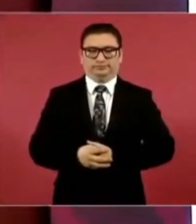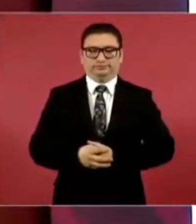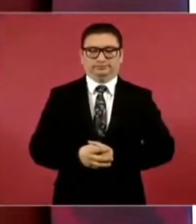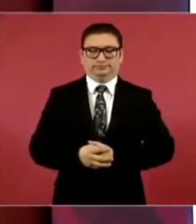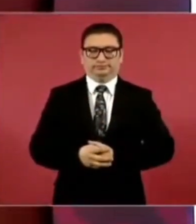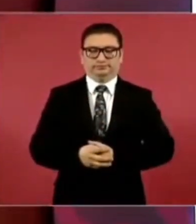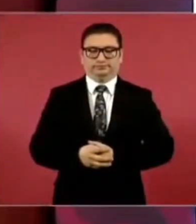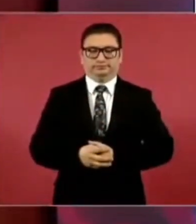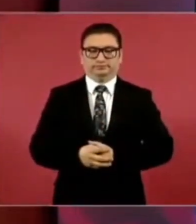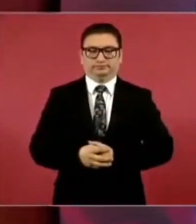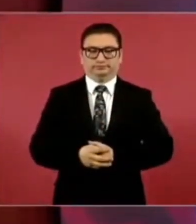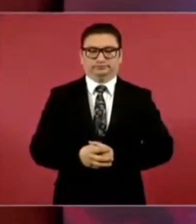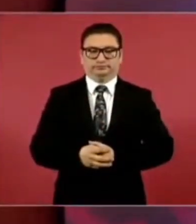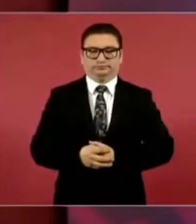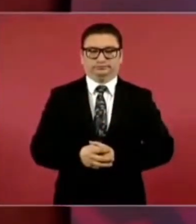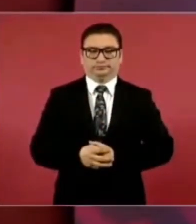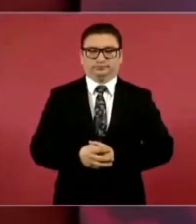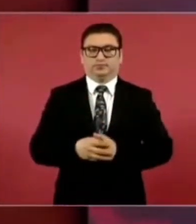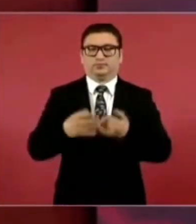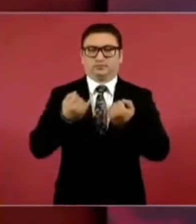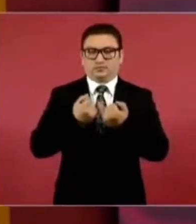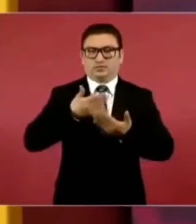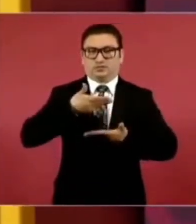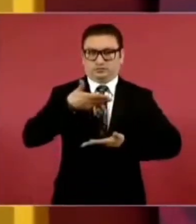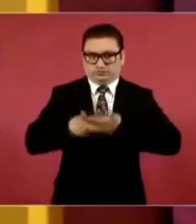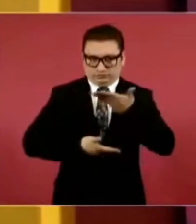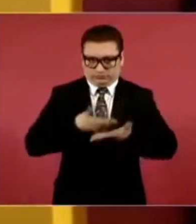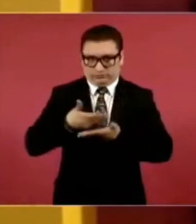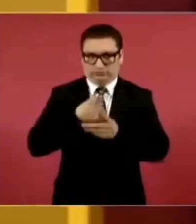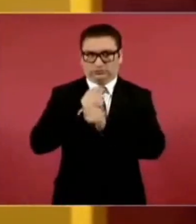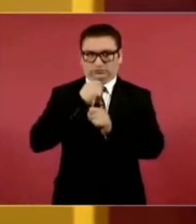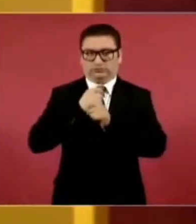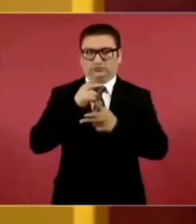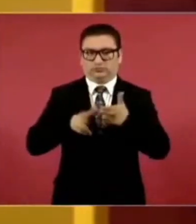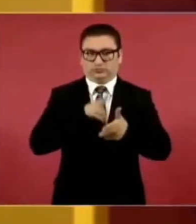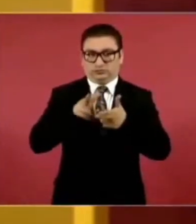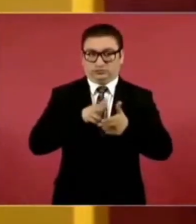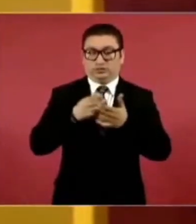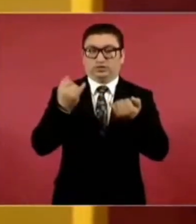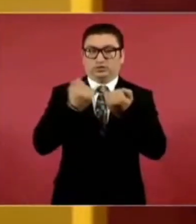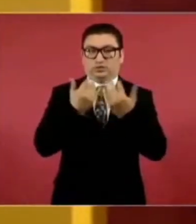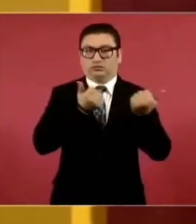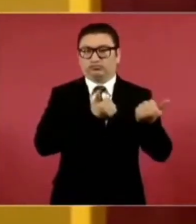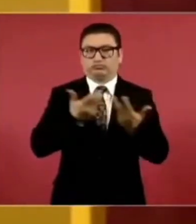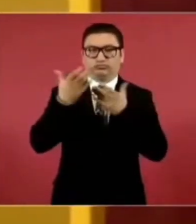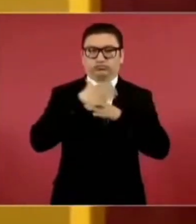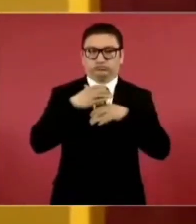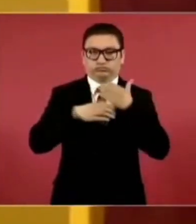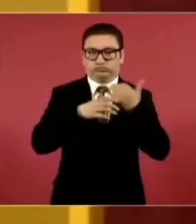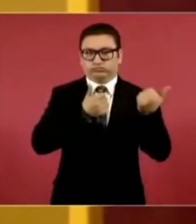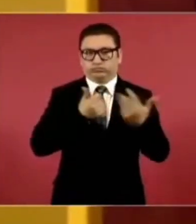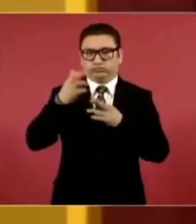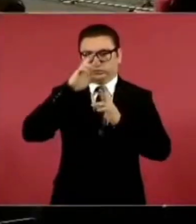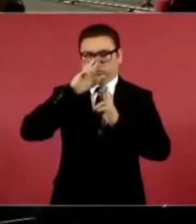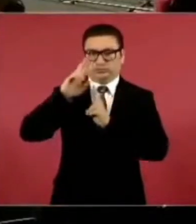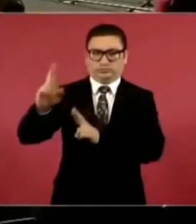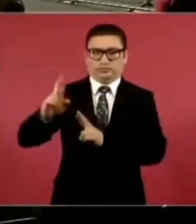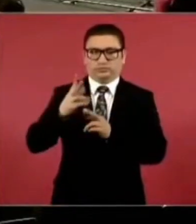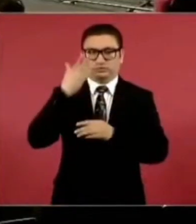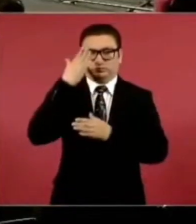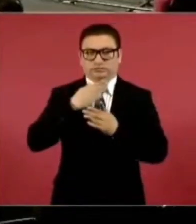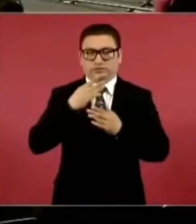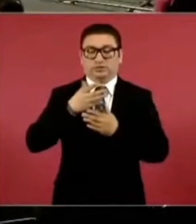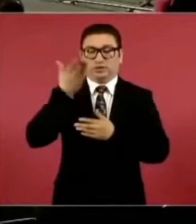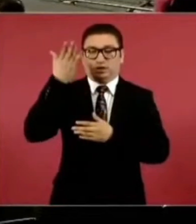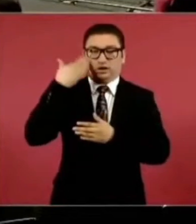y se respetará el servicio público de transporte ferroviario de carga en términos de los dispuestos en la concesión